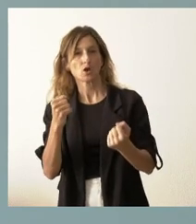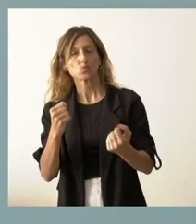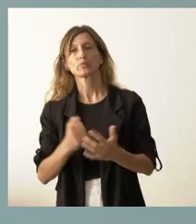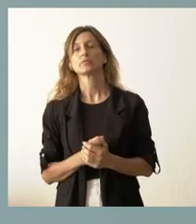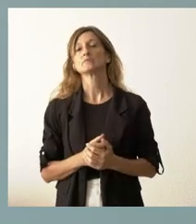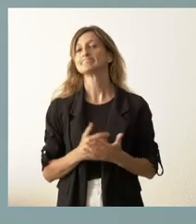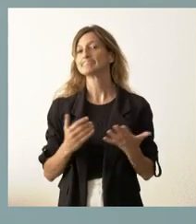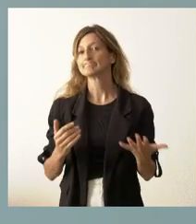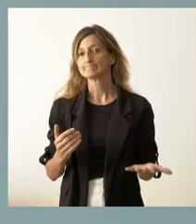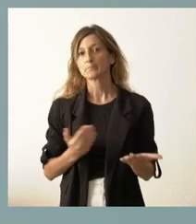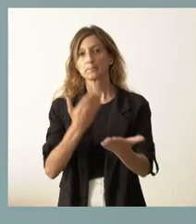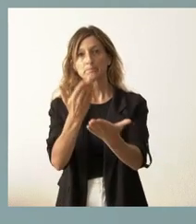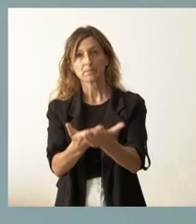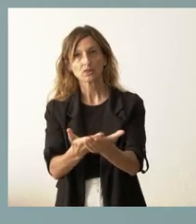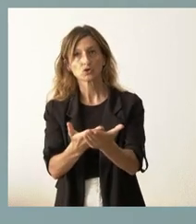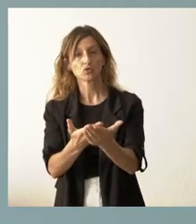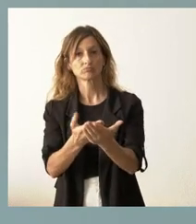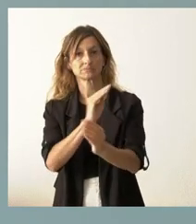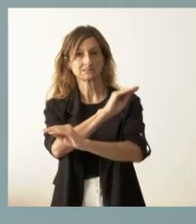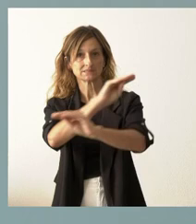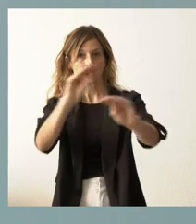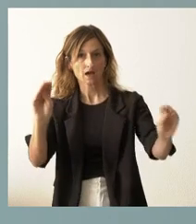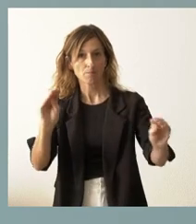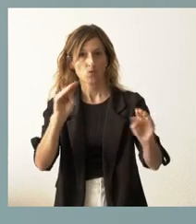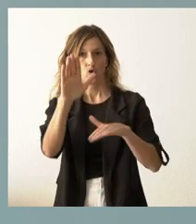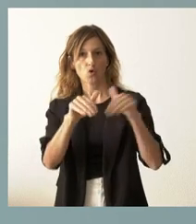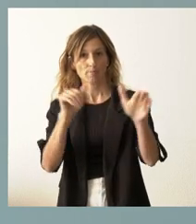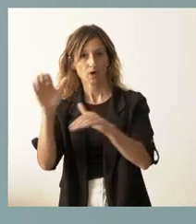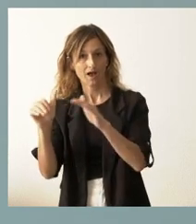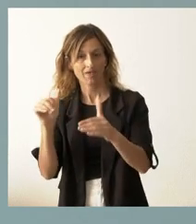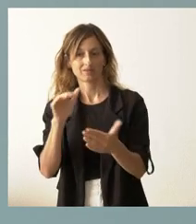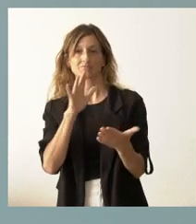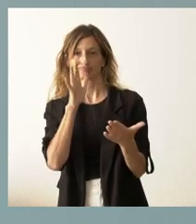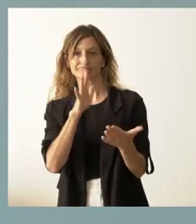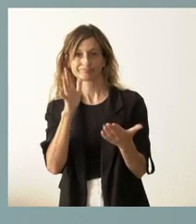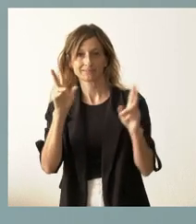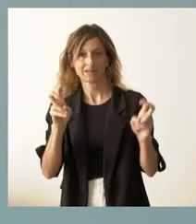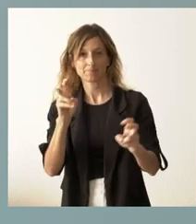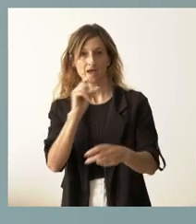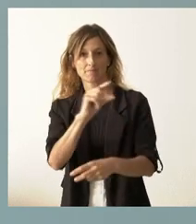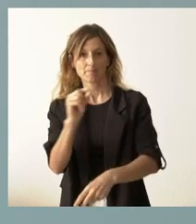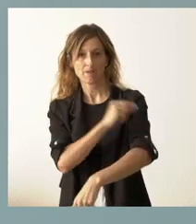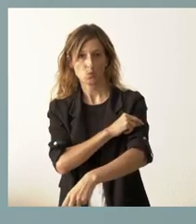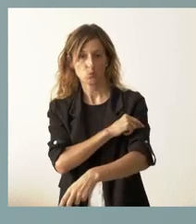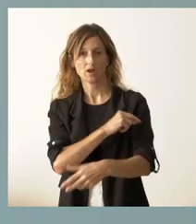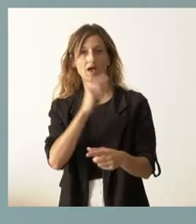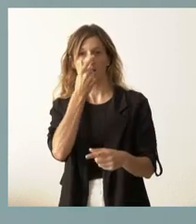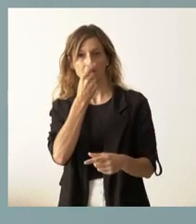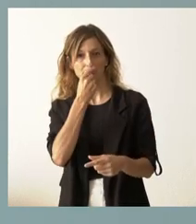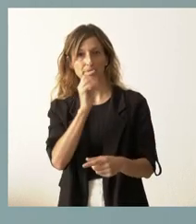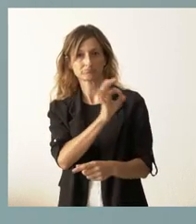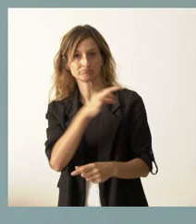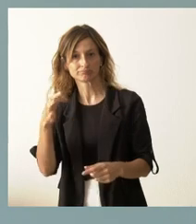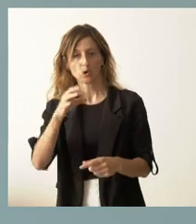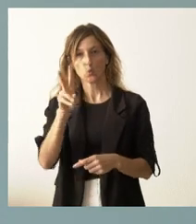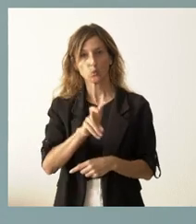que están llamadas o convocadas a tener esta vacuna, que realmente es efectiva, es